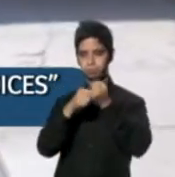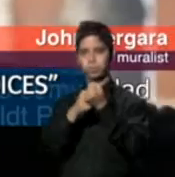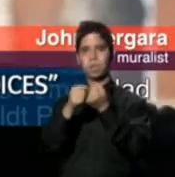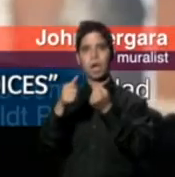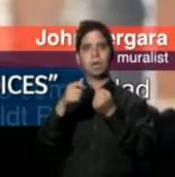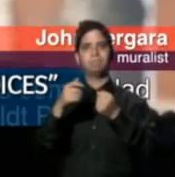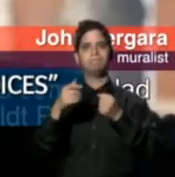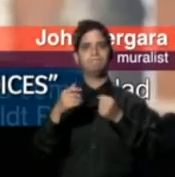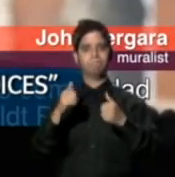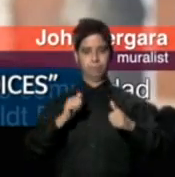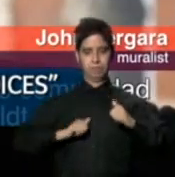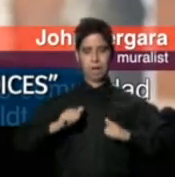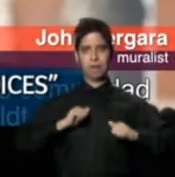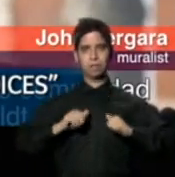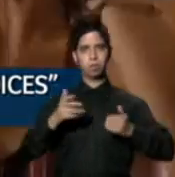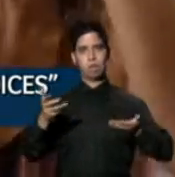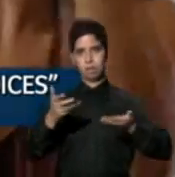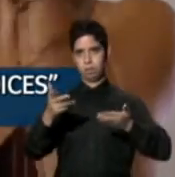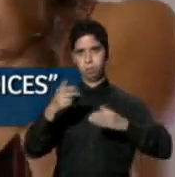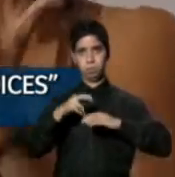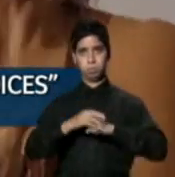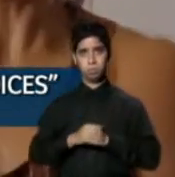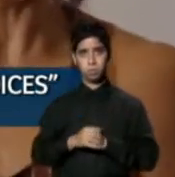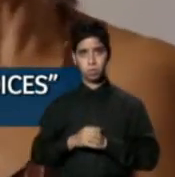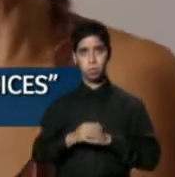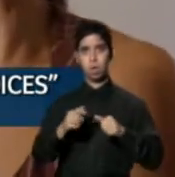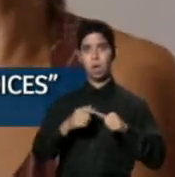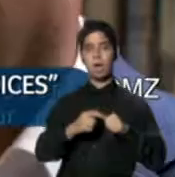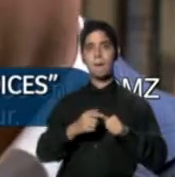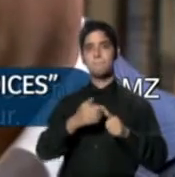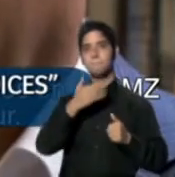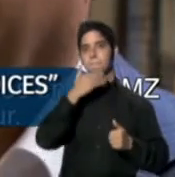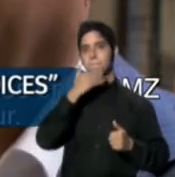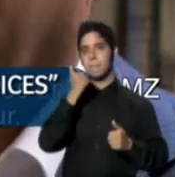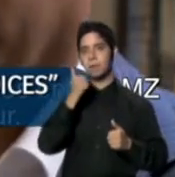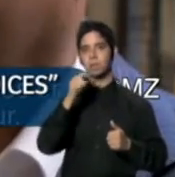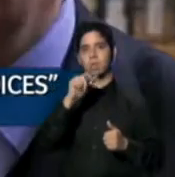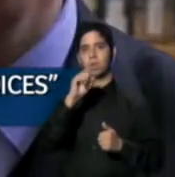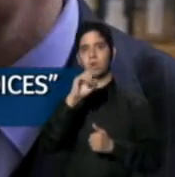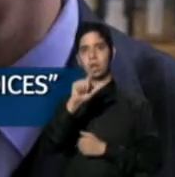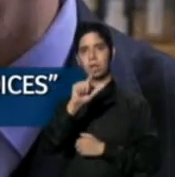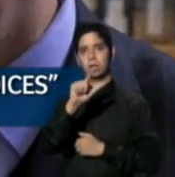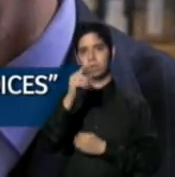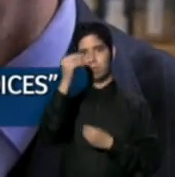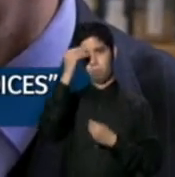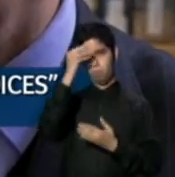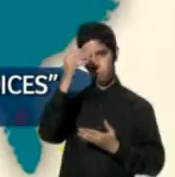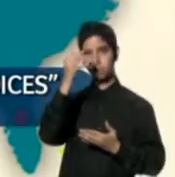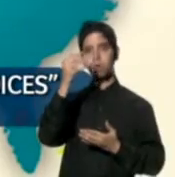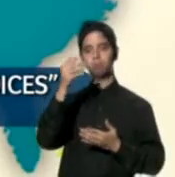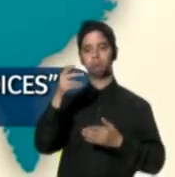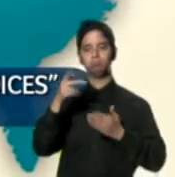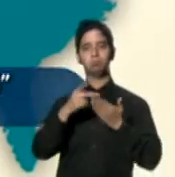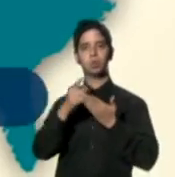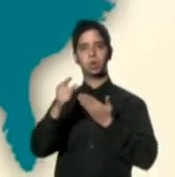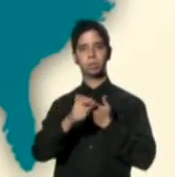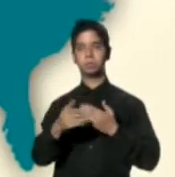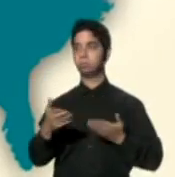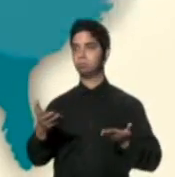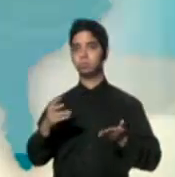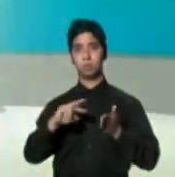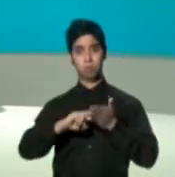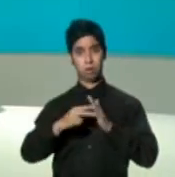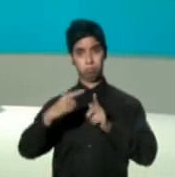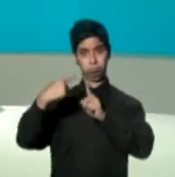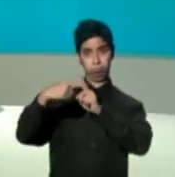El programa fue nominado en la categoría Best Local Informational Program, así que enhorabuena. Y